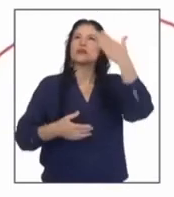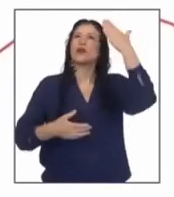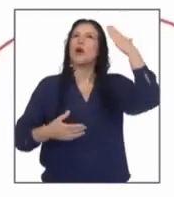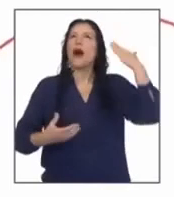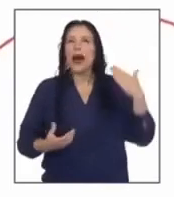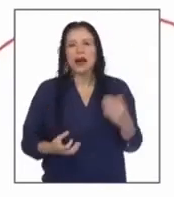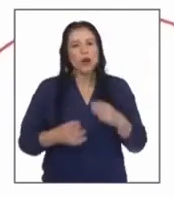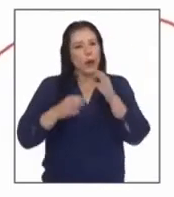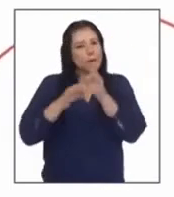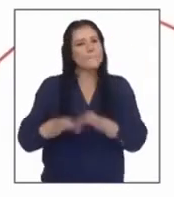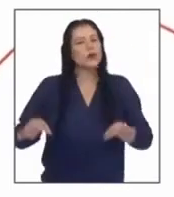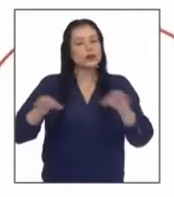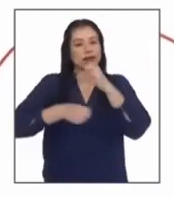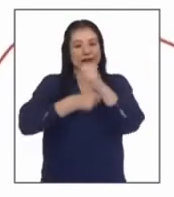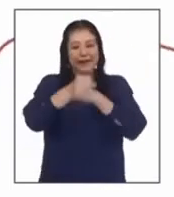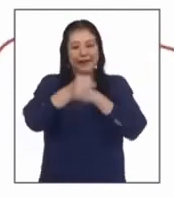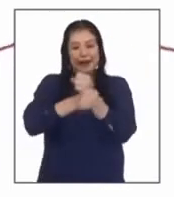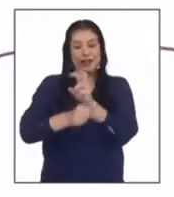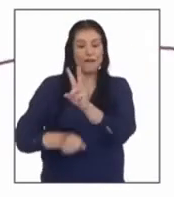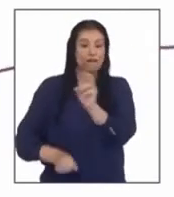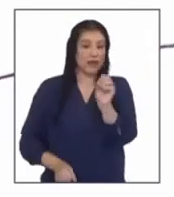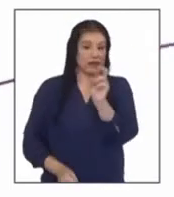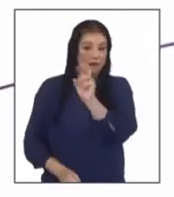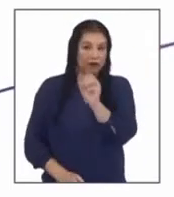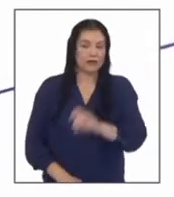hecho relevante en el 2020